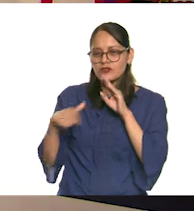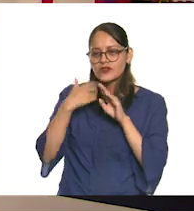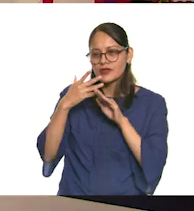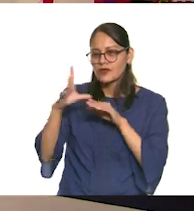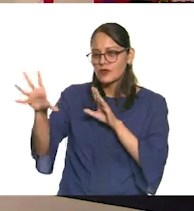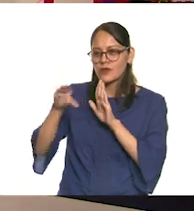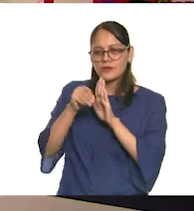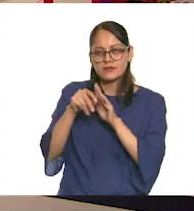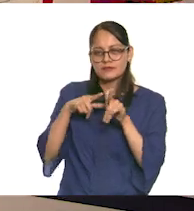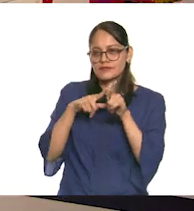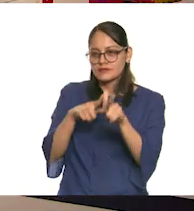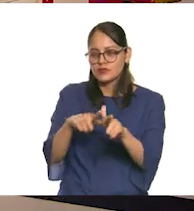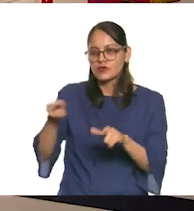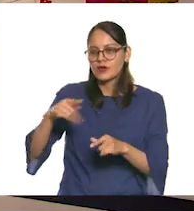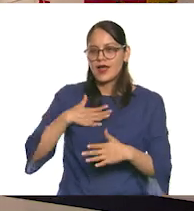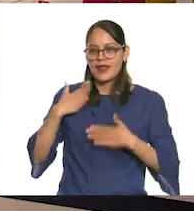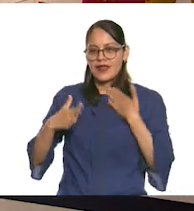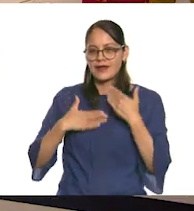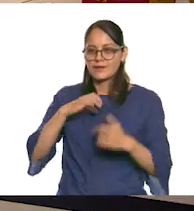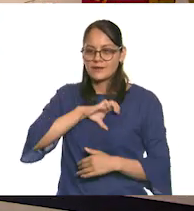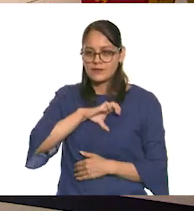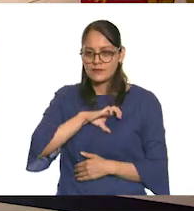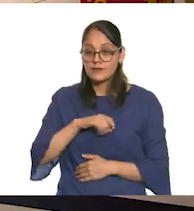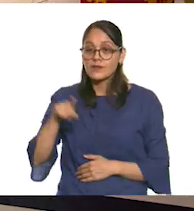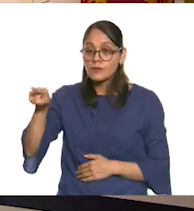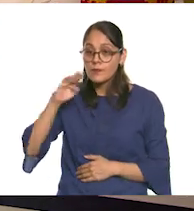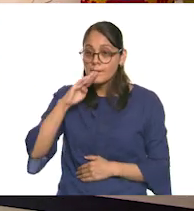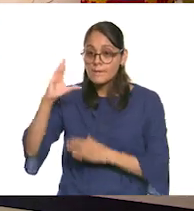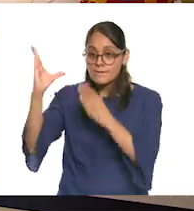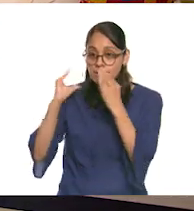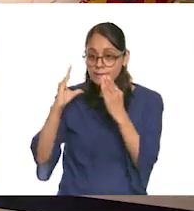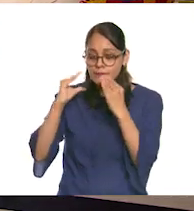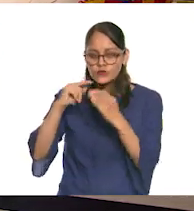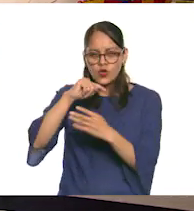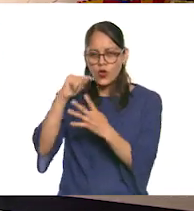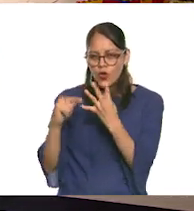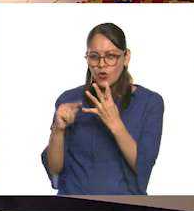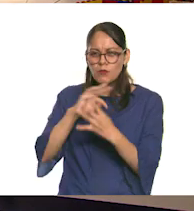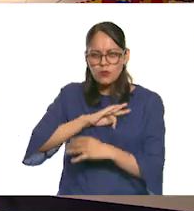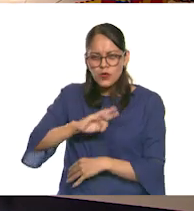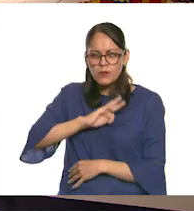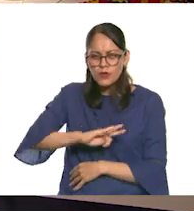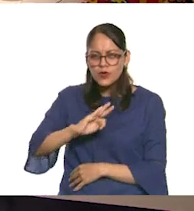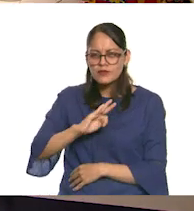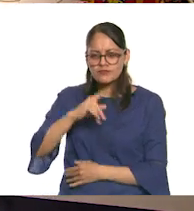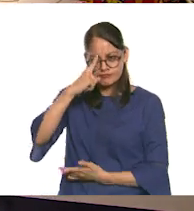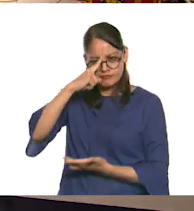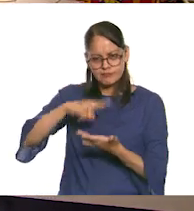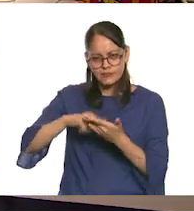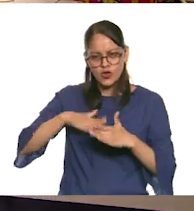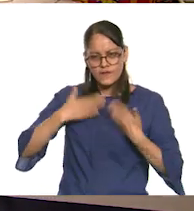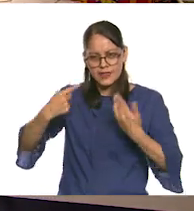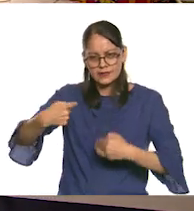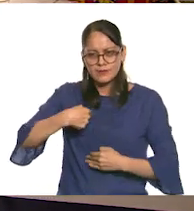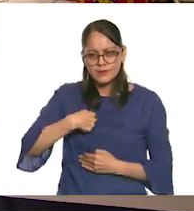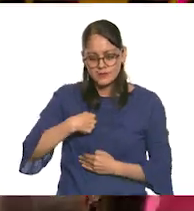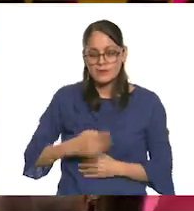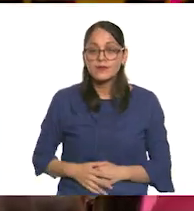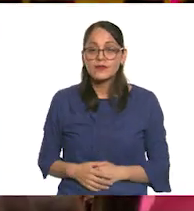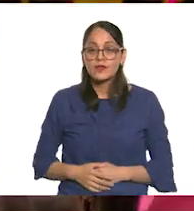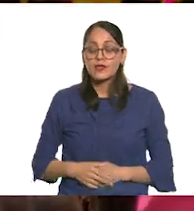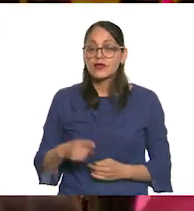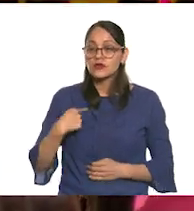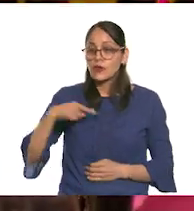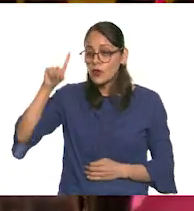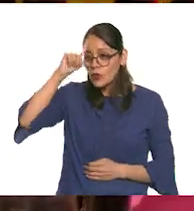mi alegría. Te quiero, mamá. Tú me enseñaste que cualquier cosa es posible si creo en mí. Tus consejos son